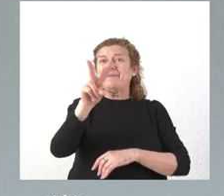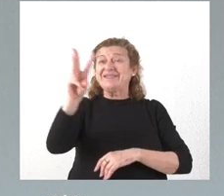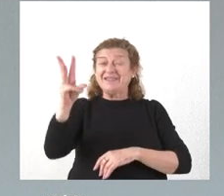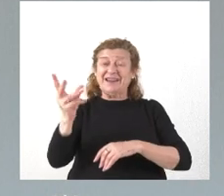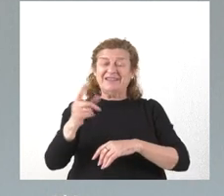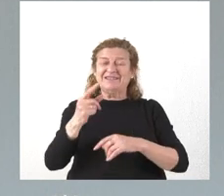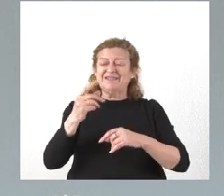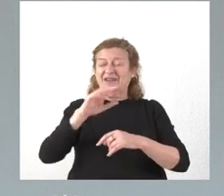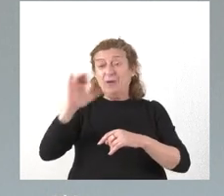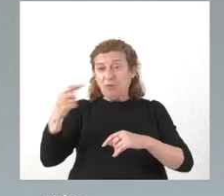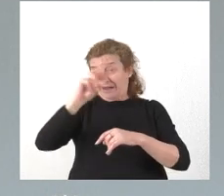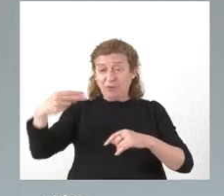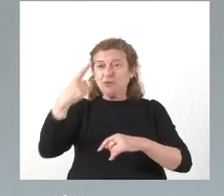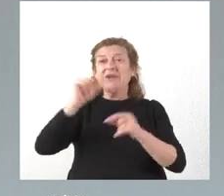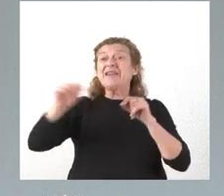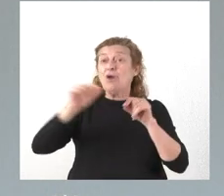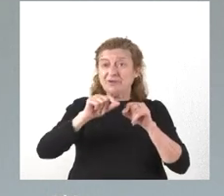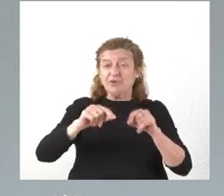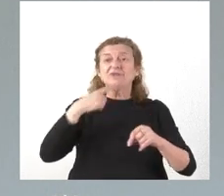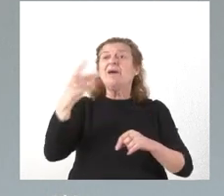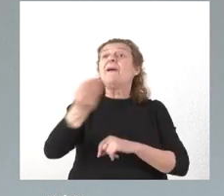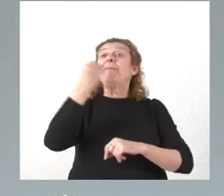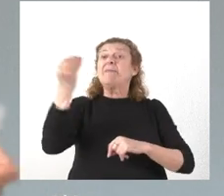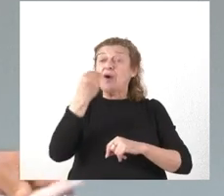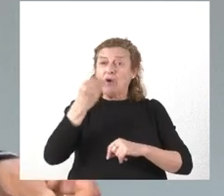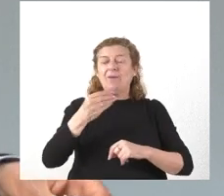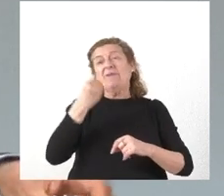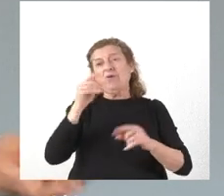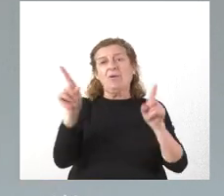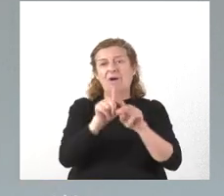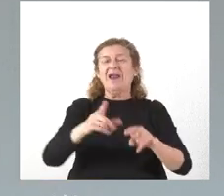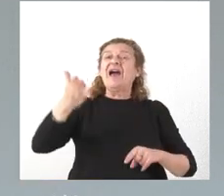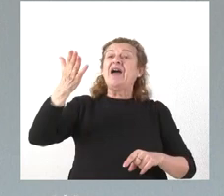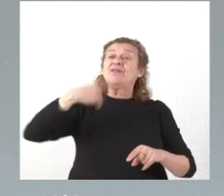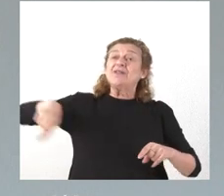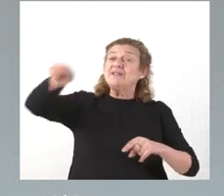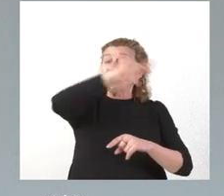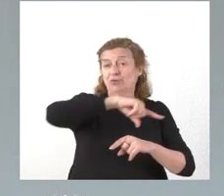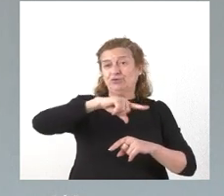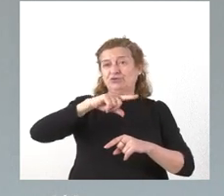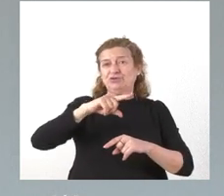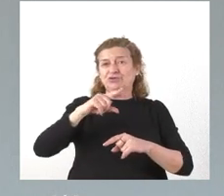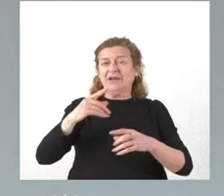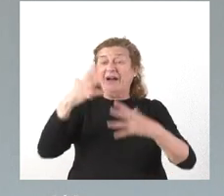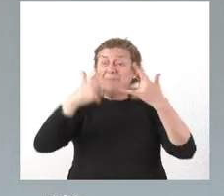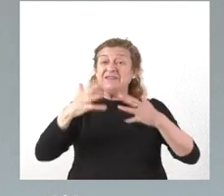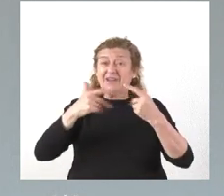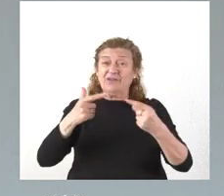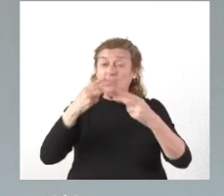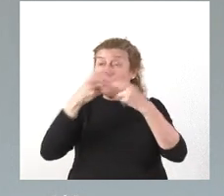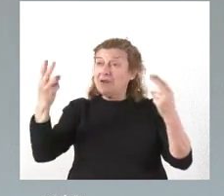kilómetro, lo que supone una mejora respecto a la media de lo que acontece en el conjunto de las administraciones